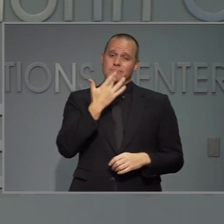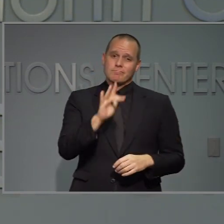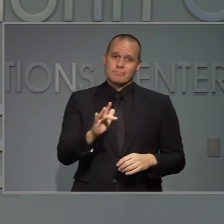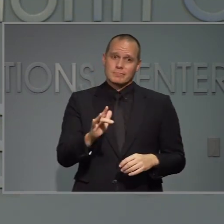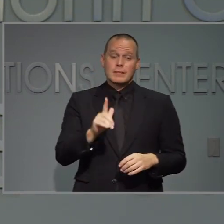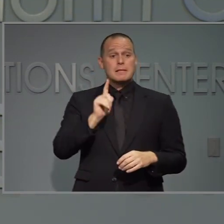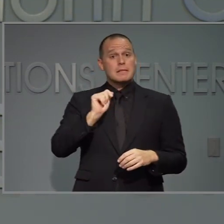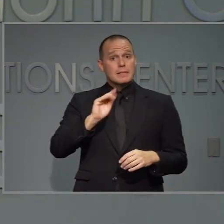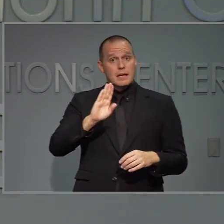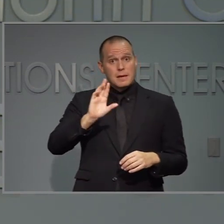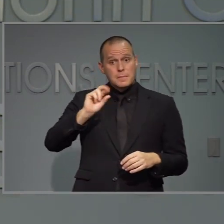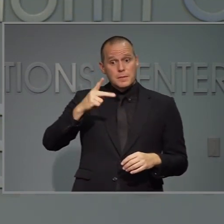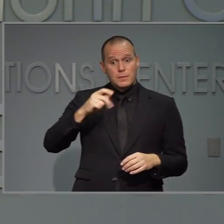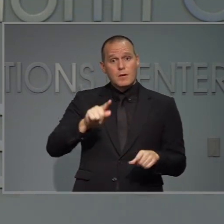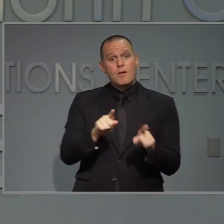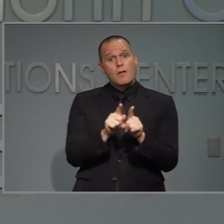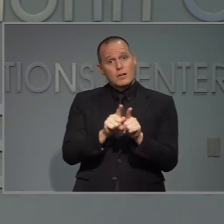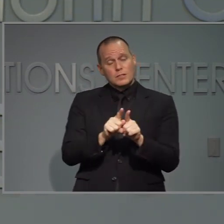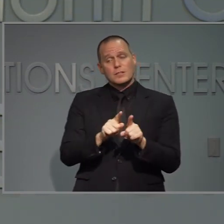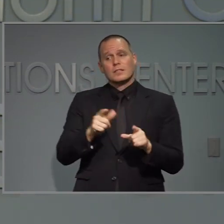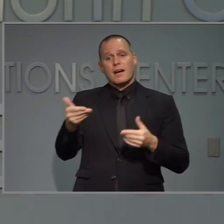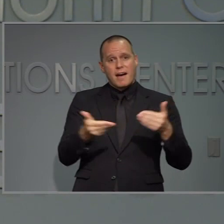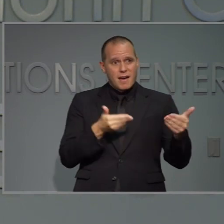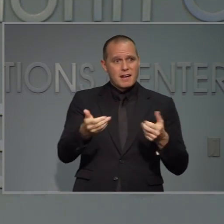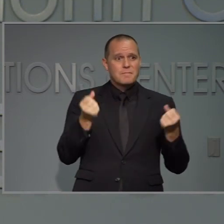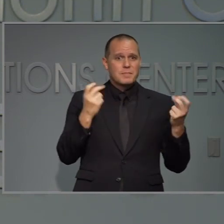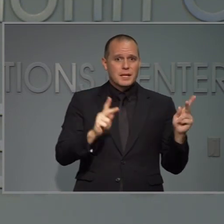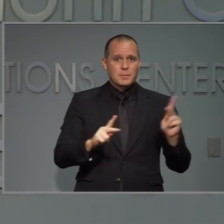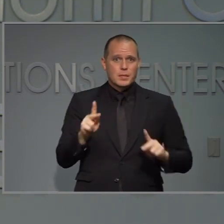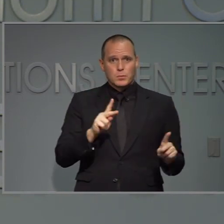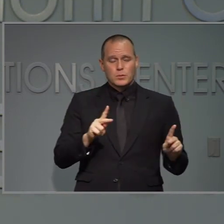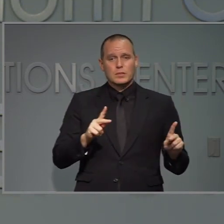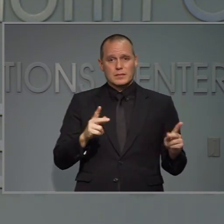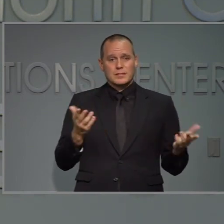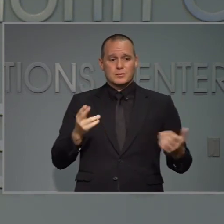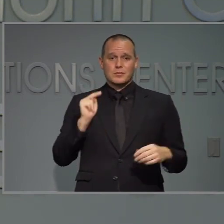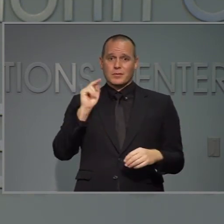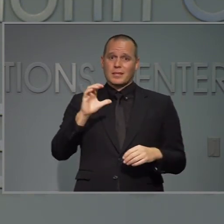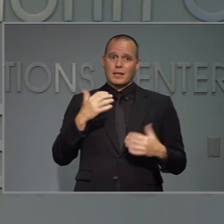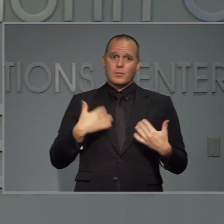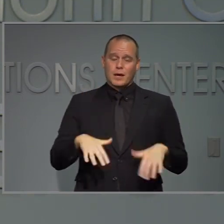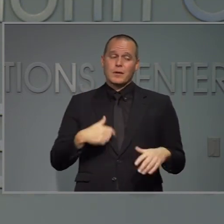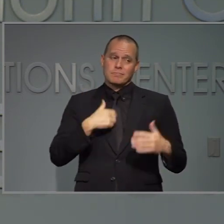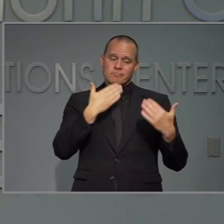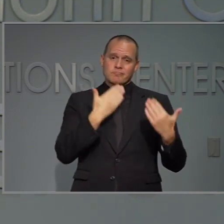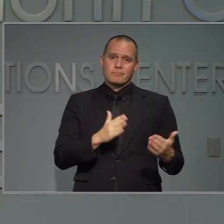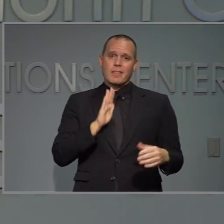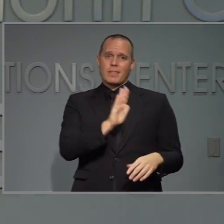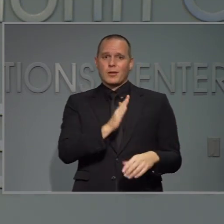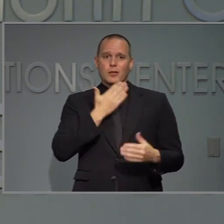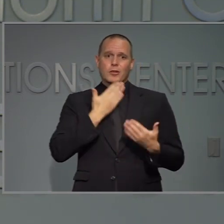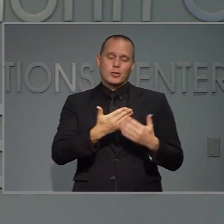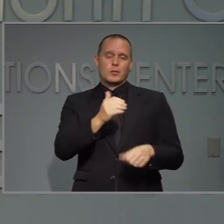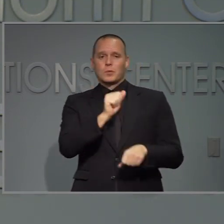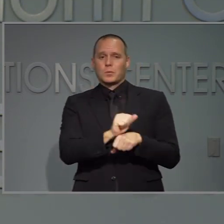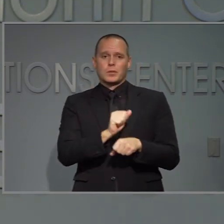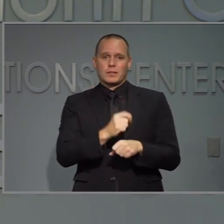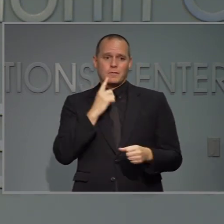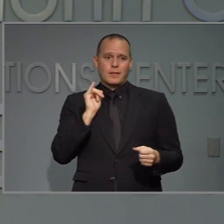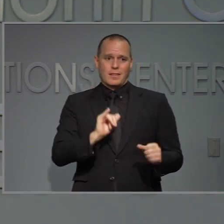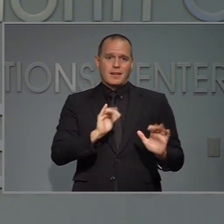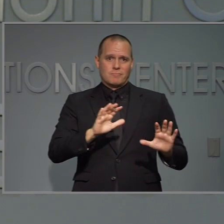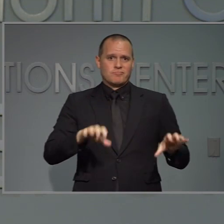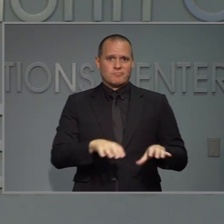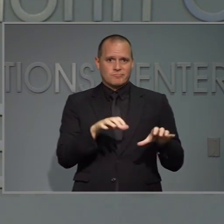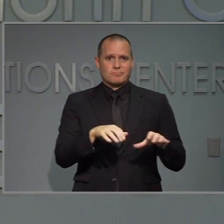agradecemos y también los miles de trabajos que ellos les dan para las familias trabajadoras de Carolina del Norte